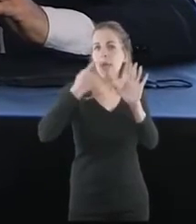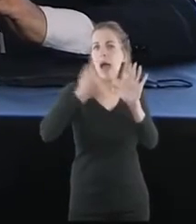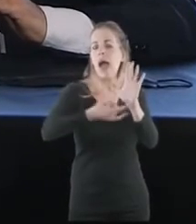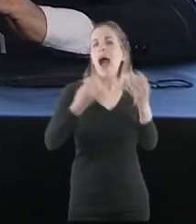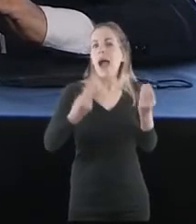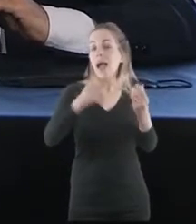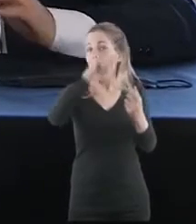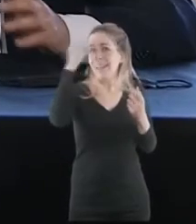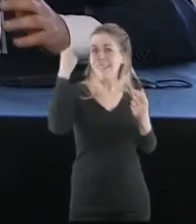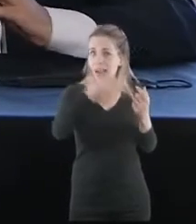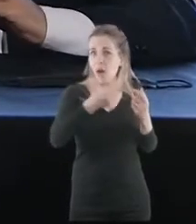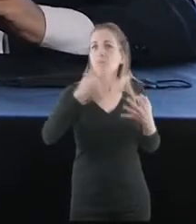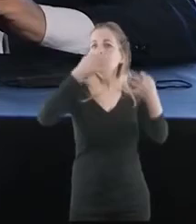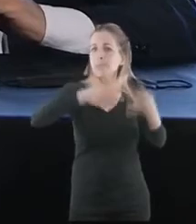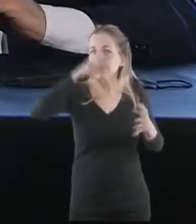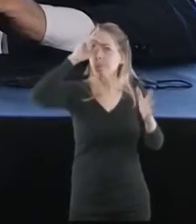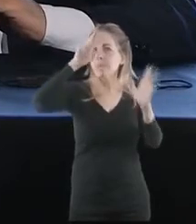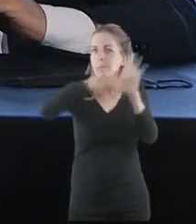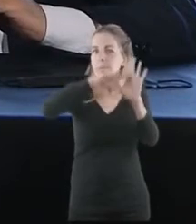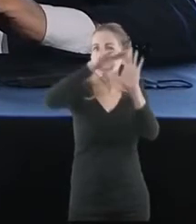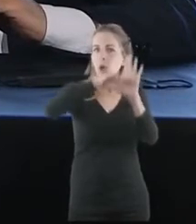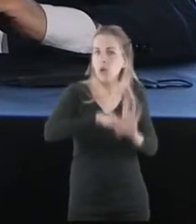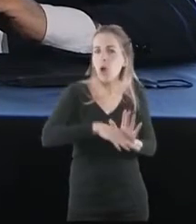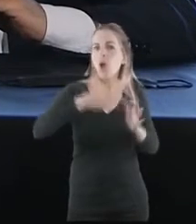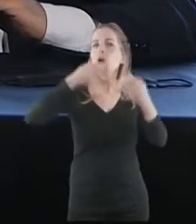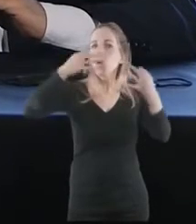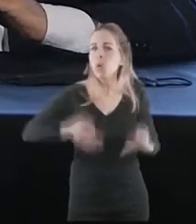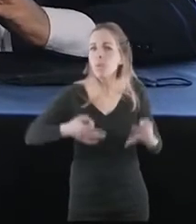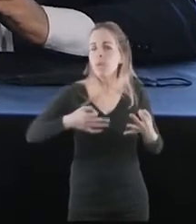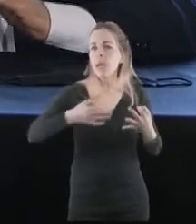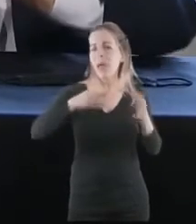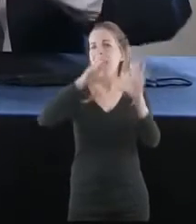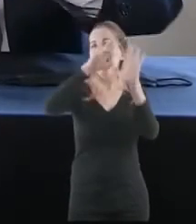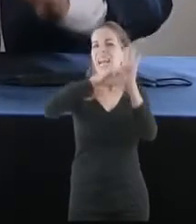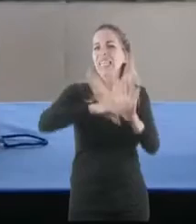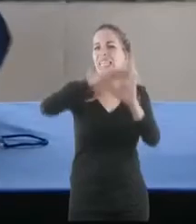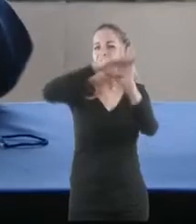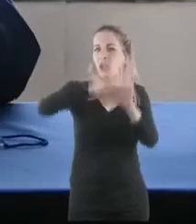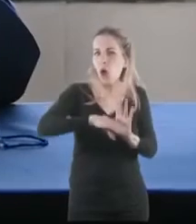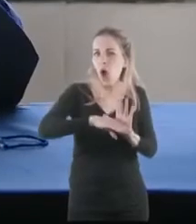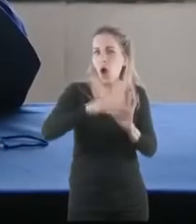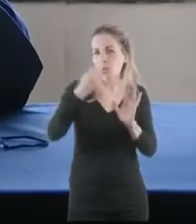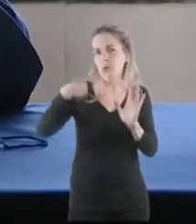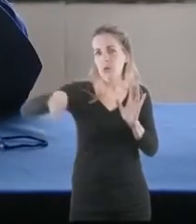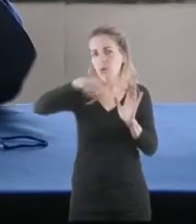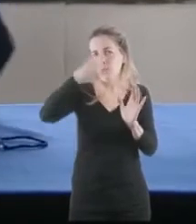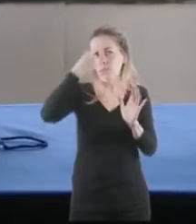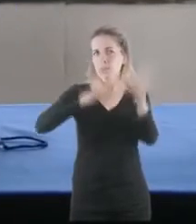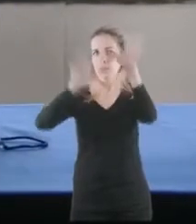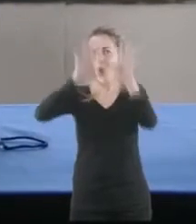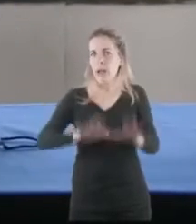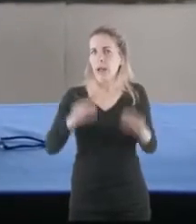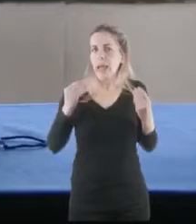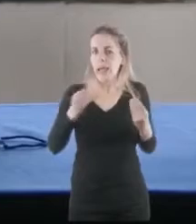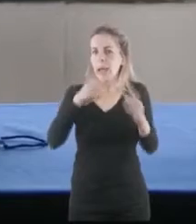el Estado Nacional ha cumplido con todos los requisitos que se han planteado en materia sanitaria como